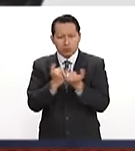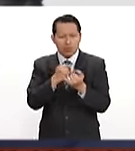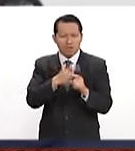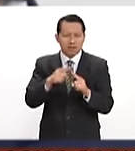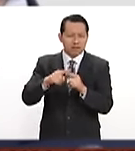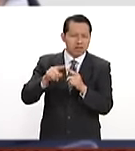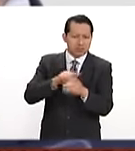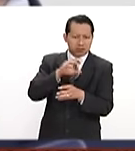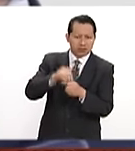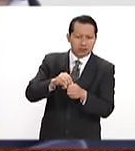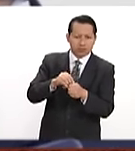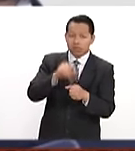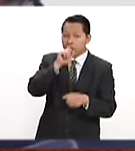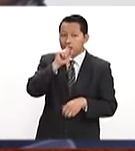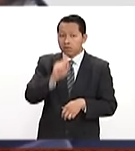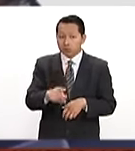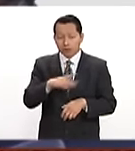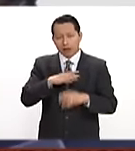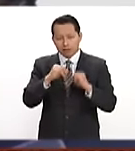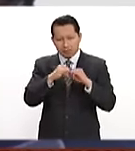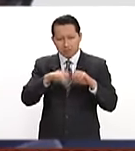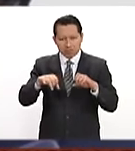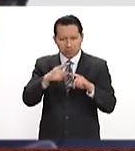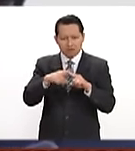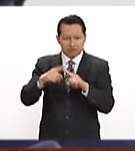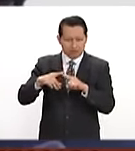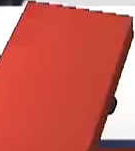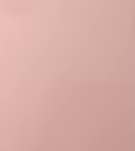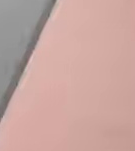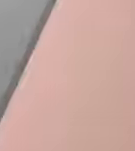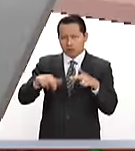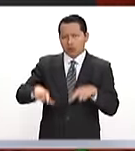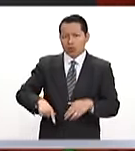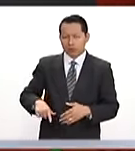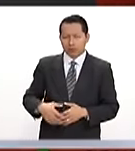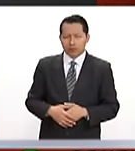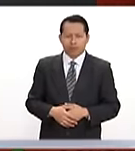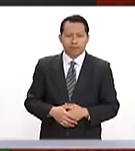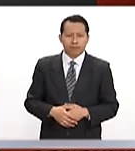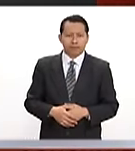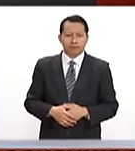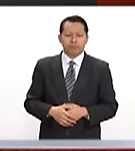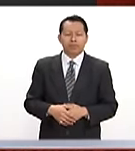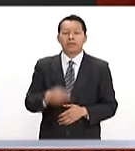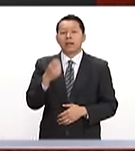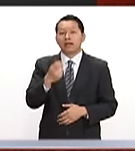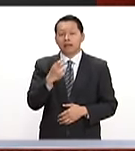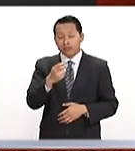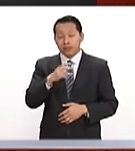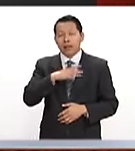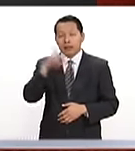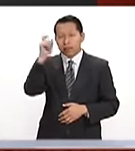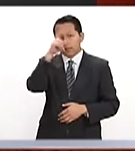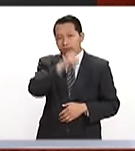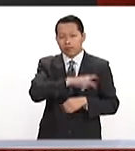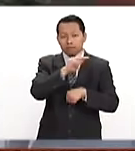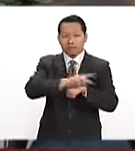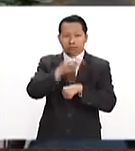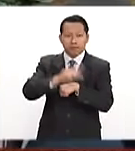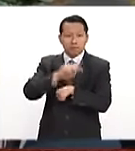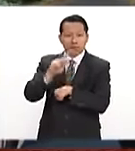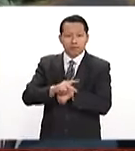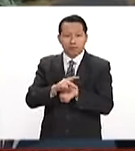de los acuerdos. La presencia de México es institucional y ahí está el gobierno de México. Y frente a este complejo escenario internacional de